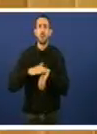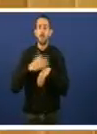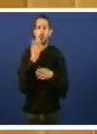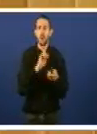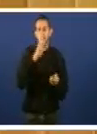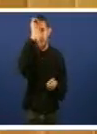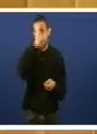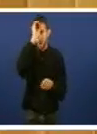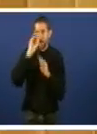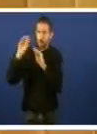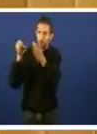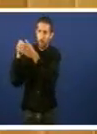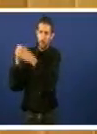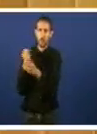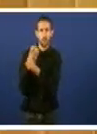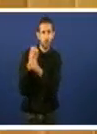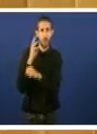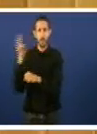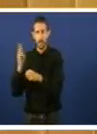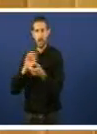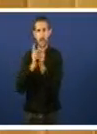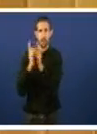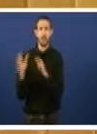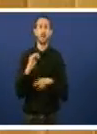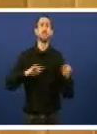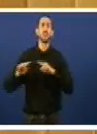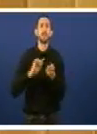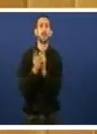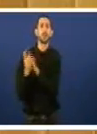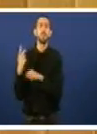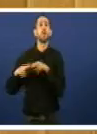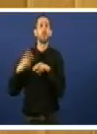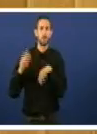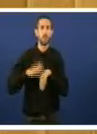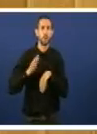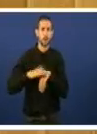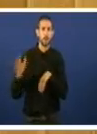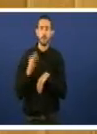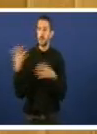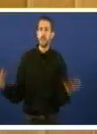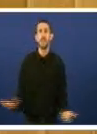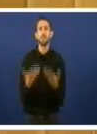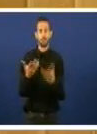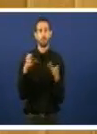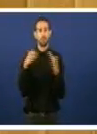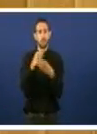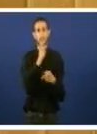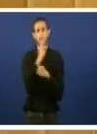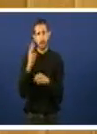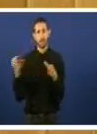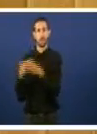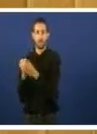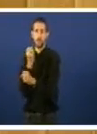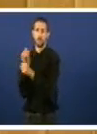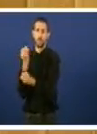criterio políticos e de directivos. Hai que investigar o porqué do impulso que PP e PSOE deron a un novo marco